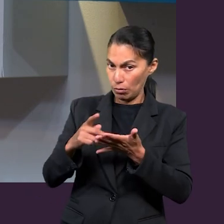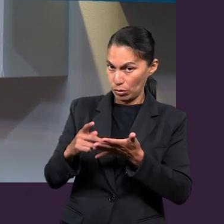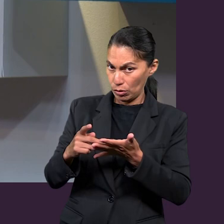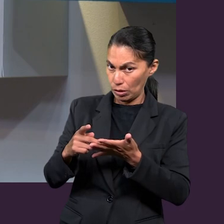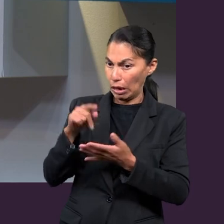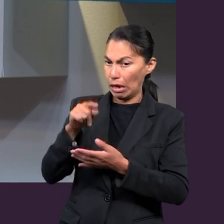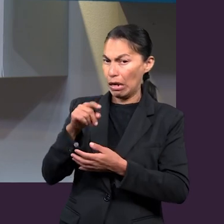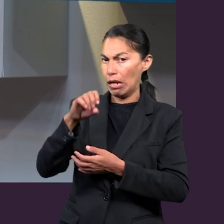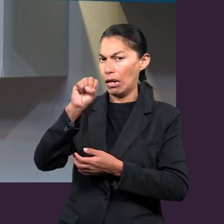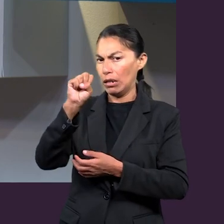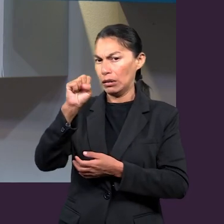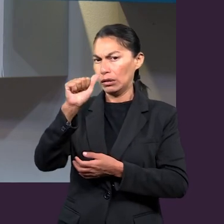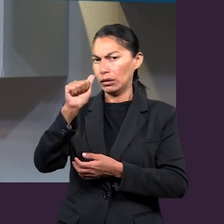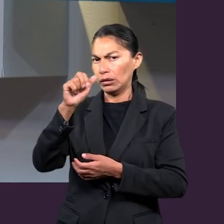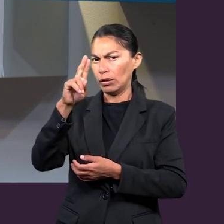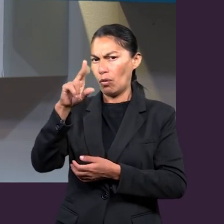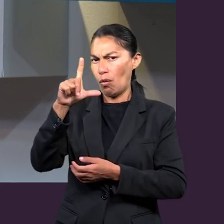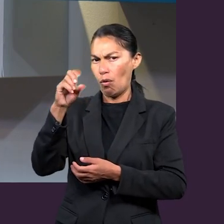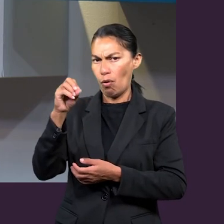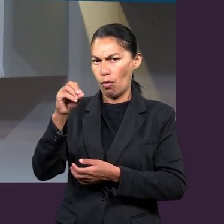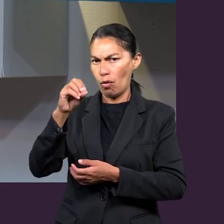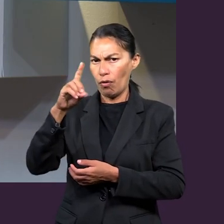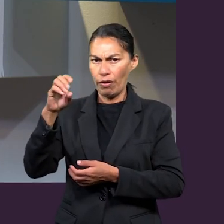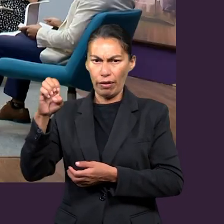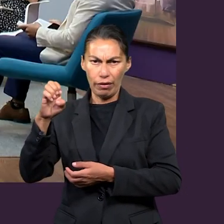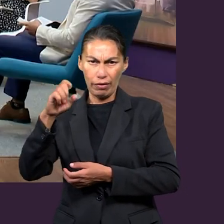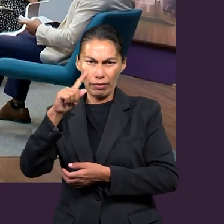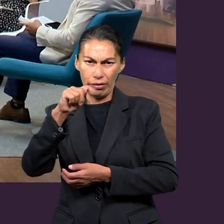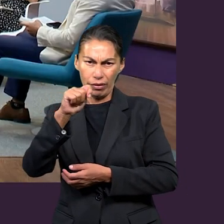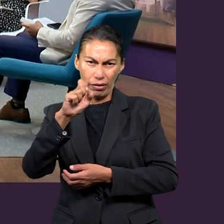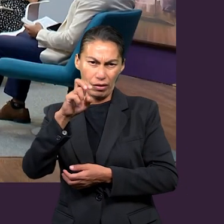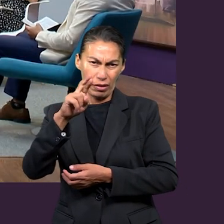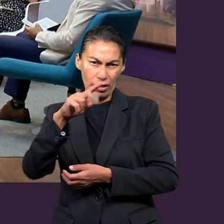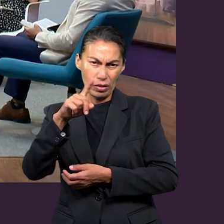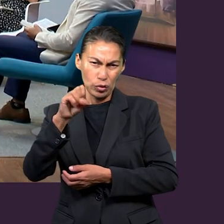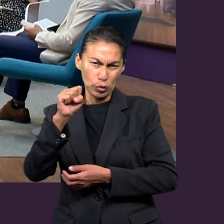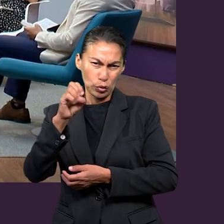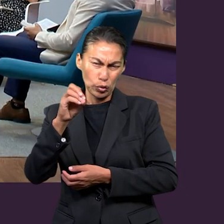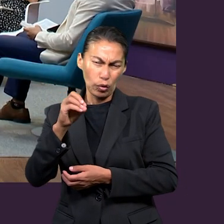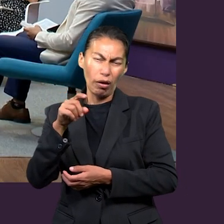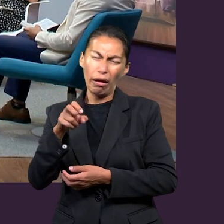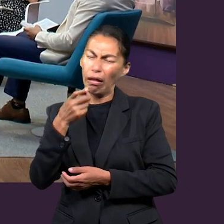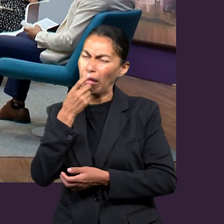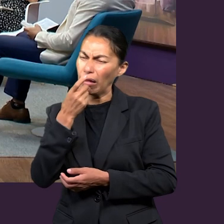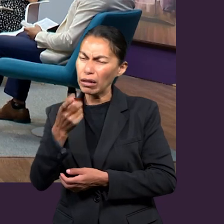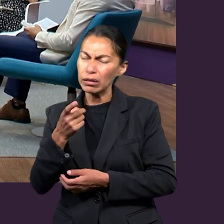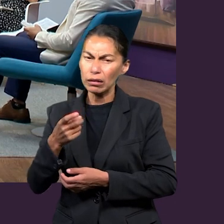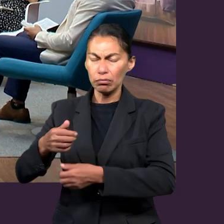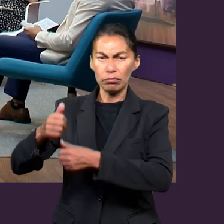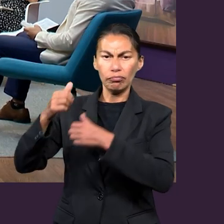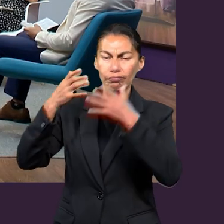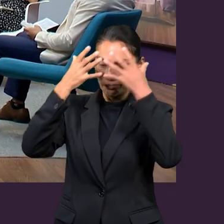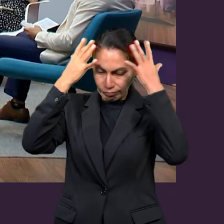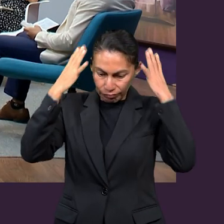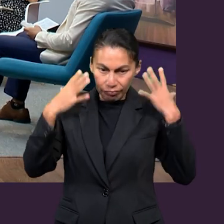apóstol Pablo, fue Saulo de Tarso, nos habla de una armadura que